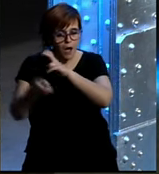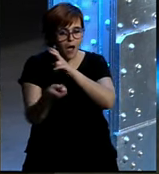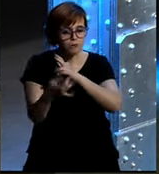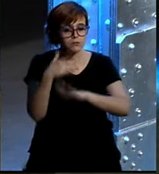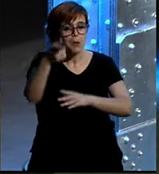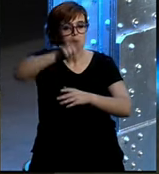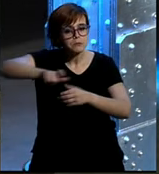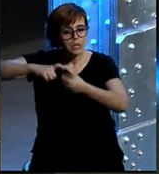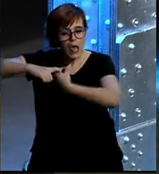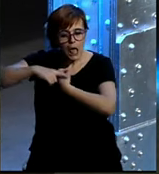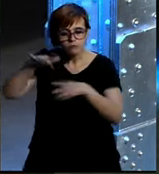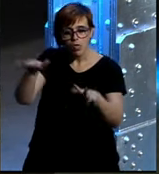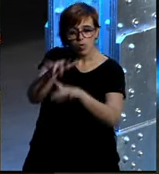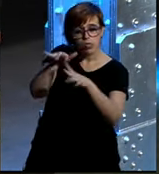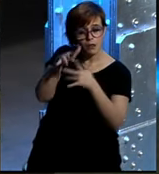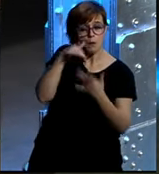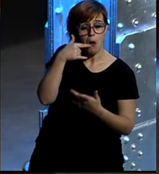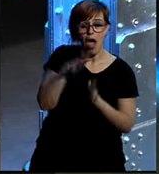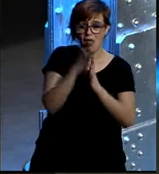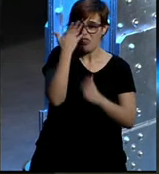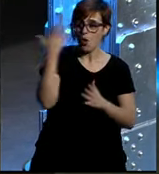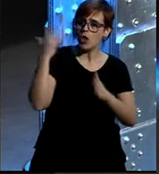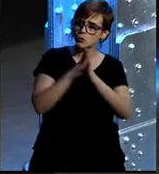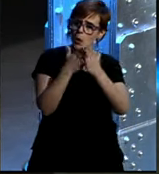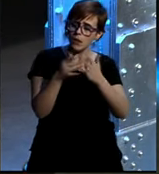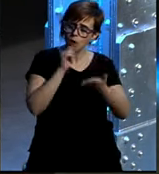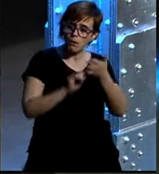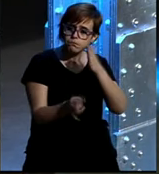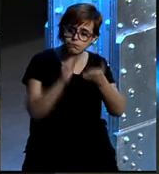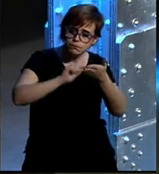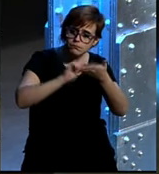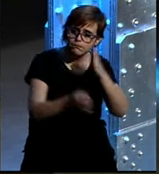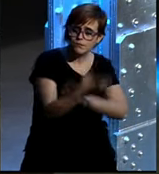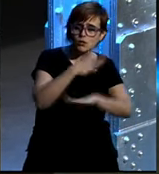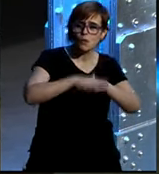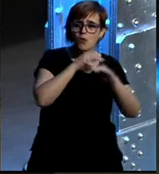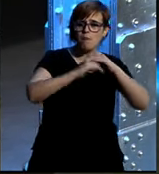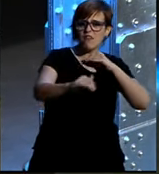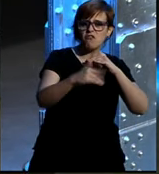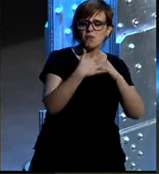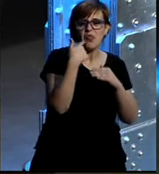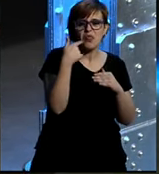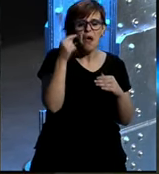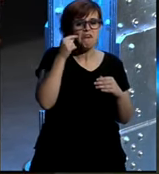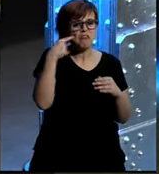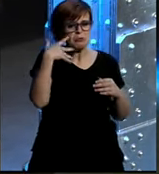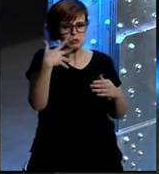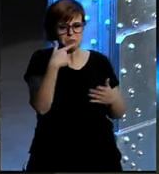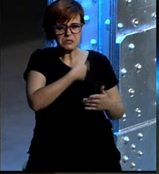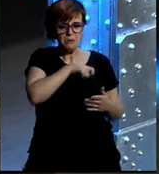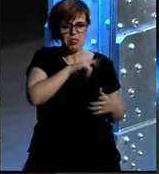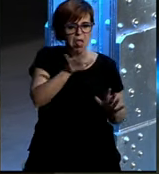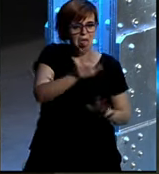hace 5 años escribí un libro sobre una plataforma que en ese momento estaba apenas se escuchaba en España la de ella